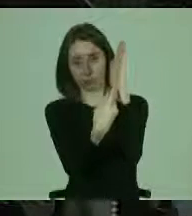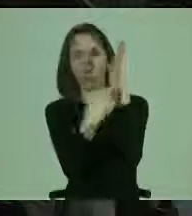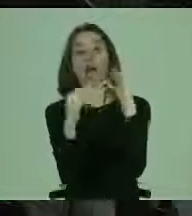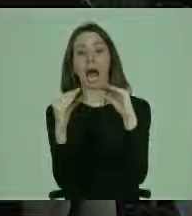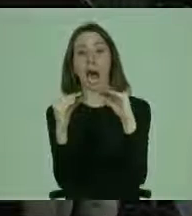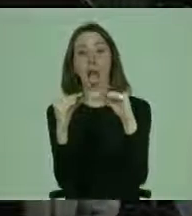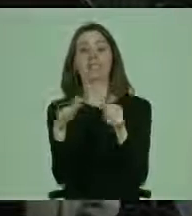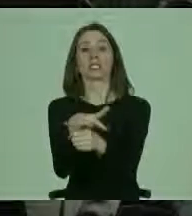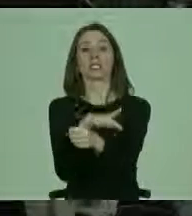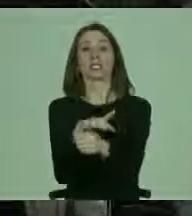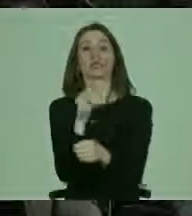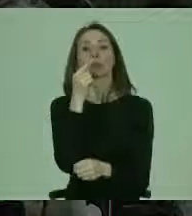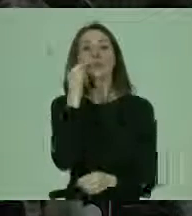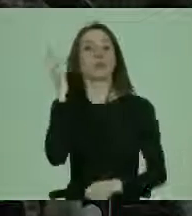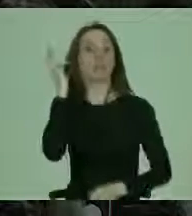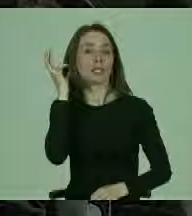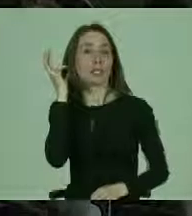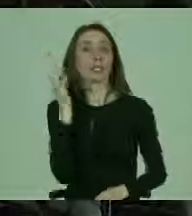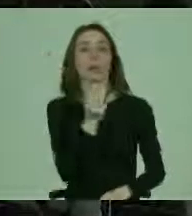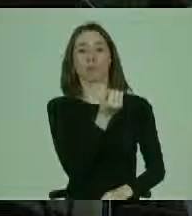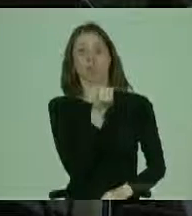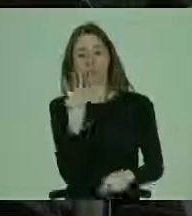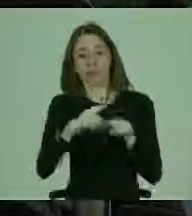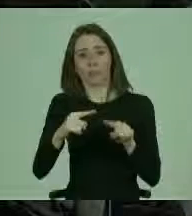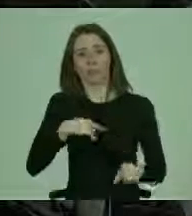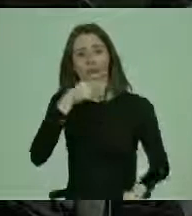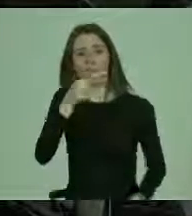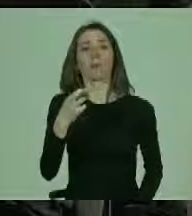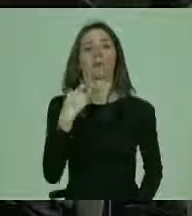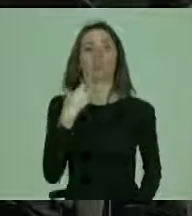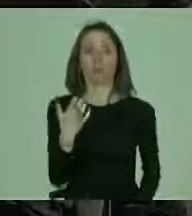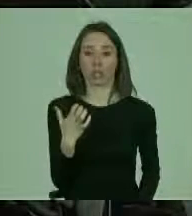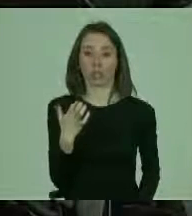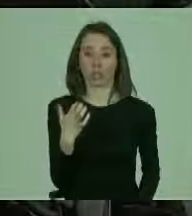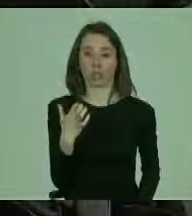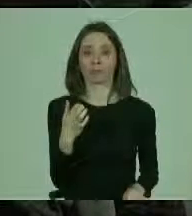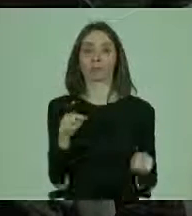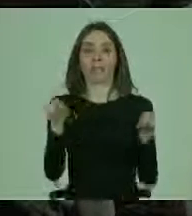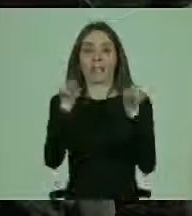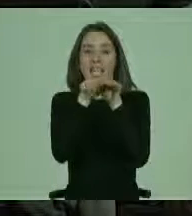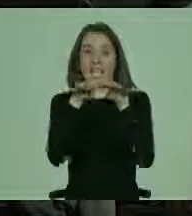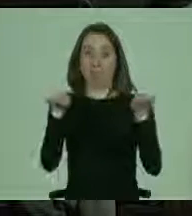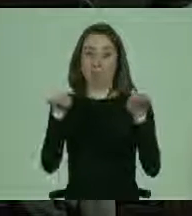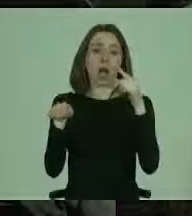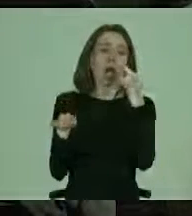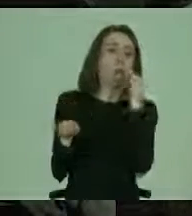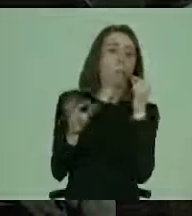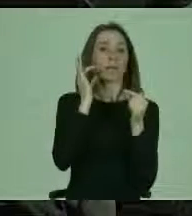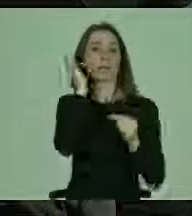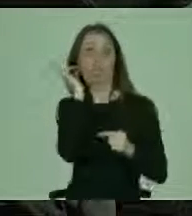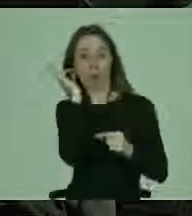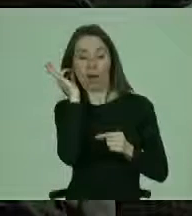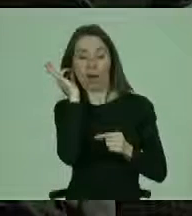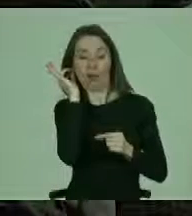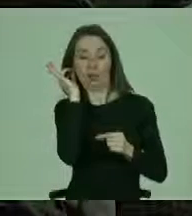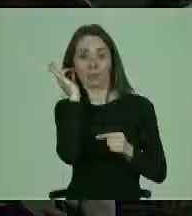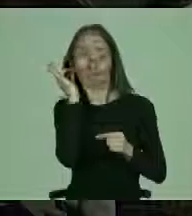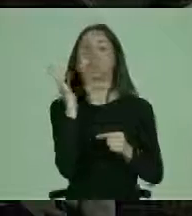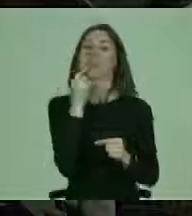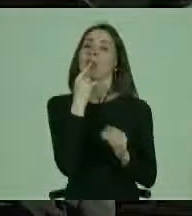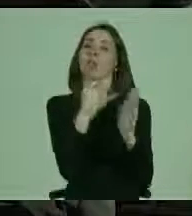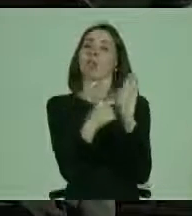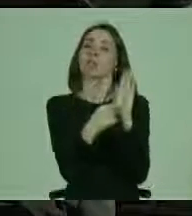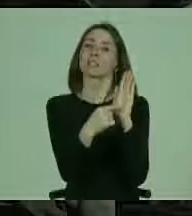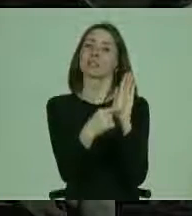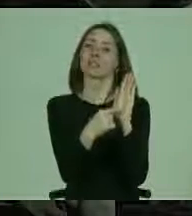¿Y por qué? Lo he dicho muchas veces. Cuando se habla del parámetro de igualación entre hombres y mujeres, se habla